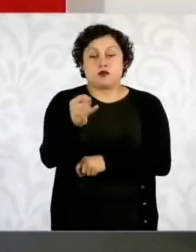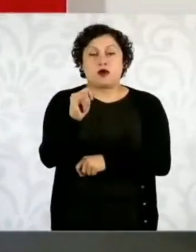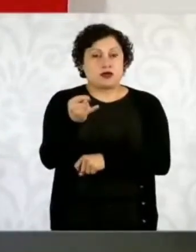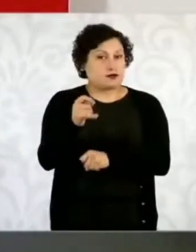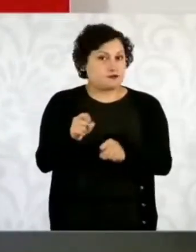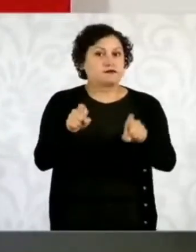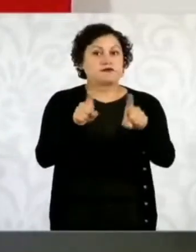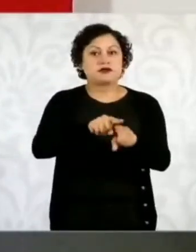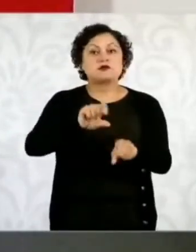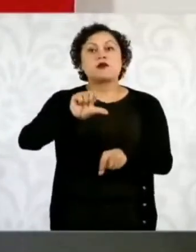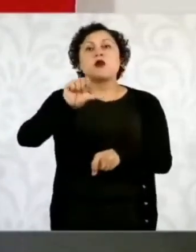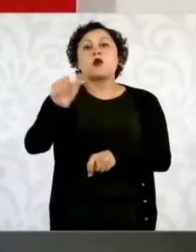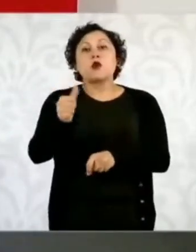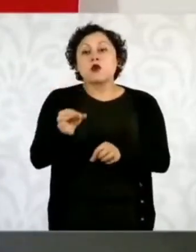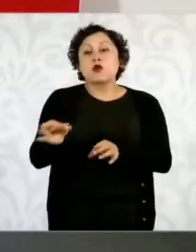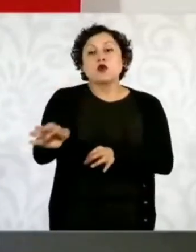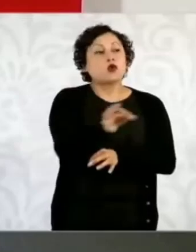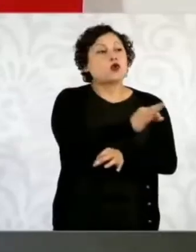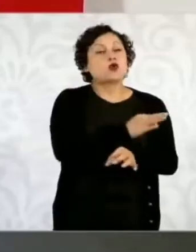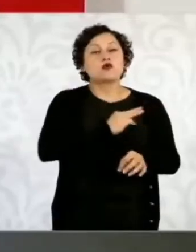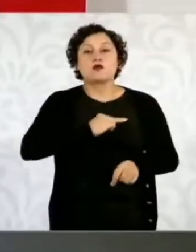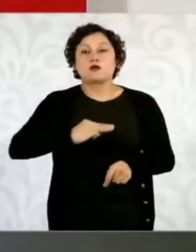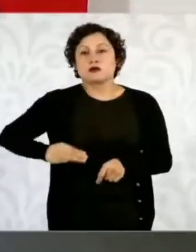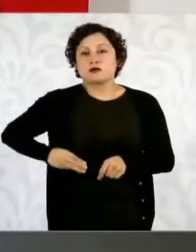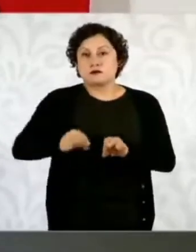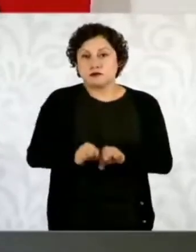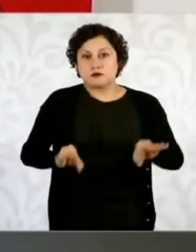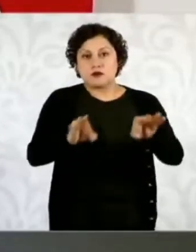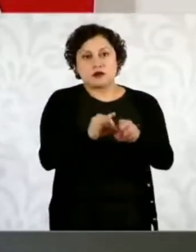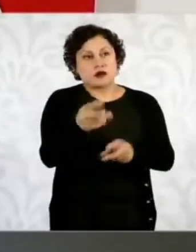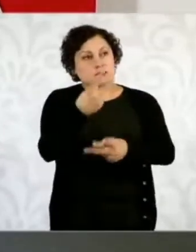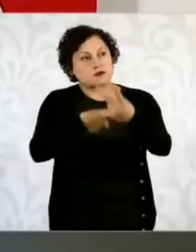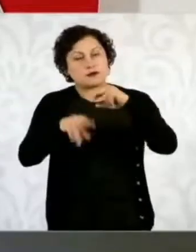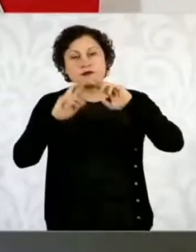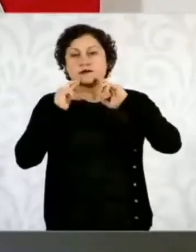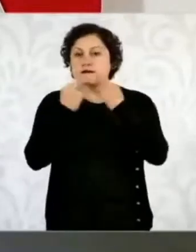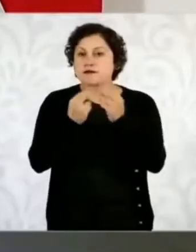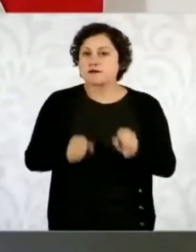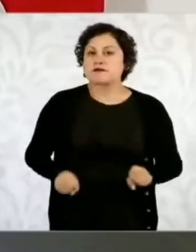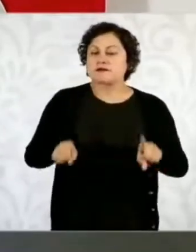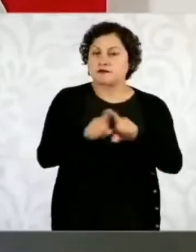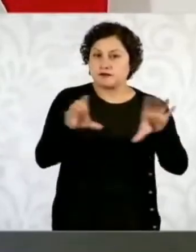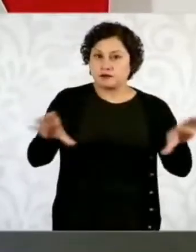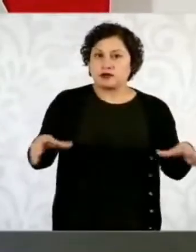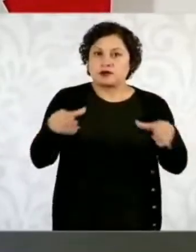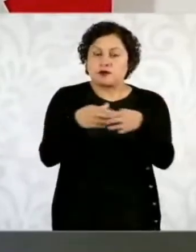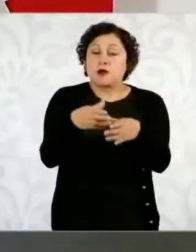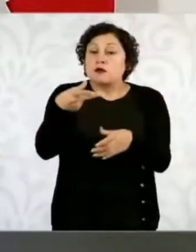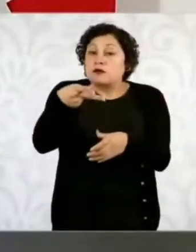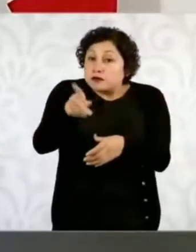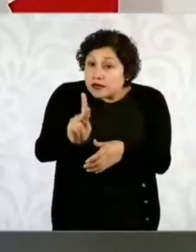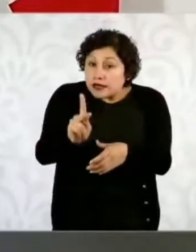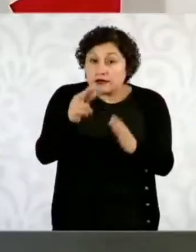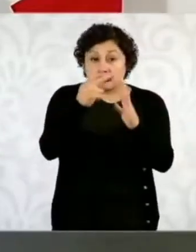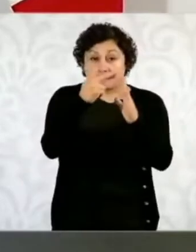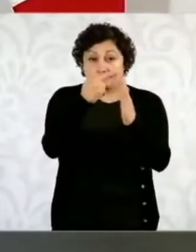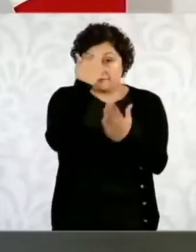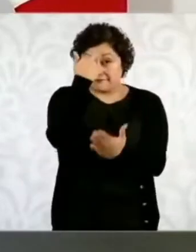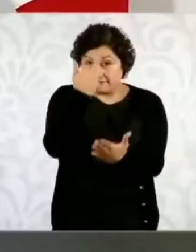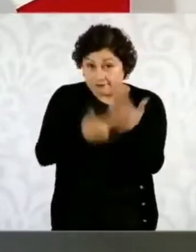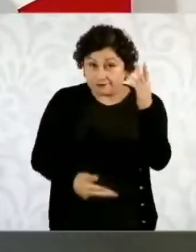otros municipios importantes, pero la mayor parte de los homicidios están en Tijuana. Entonces,